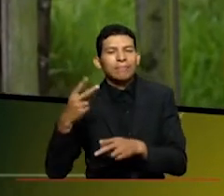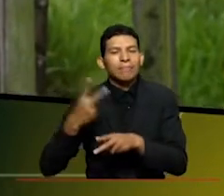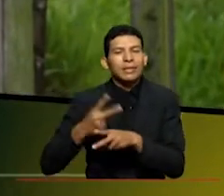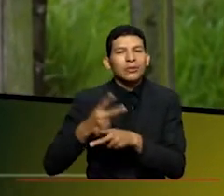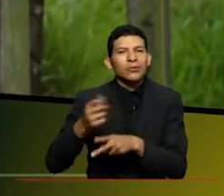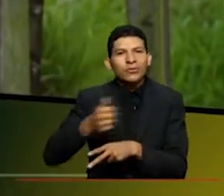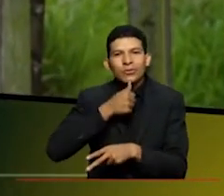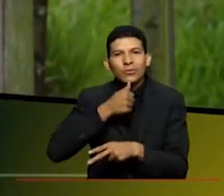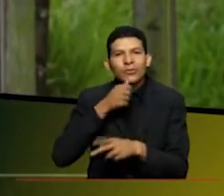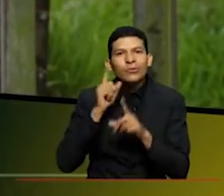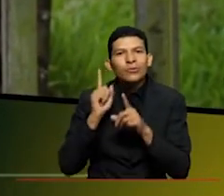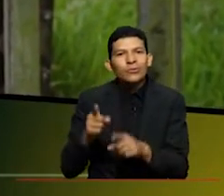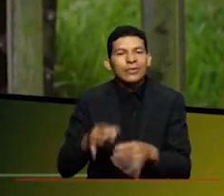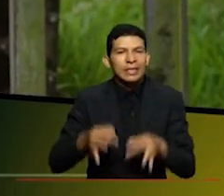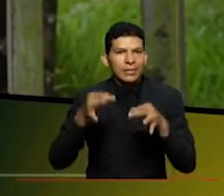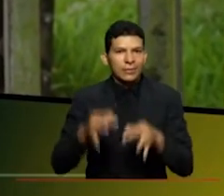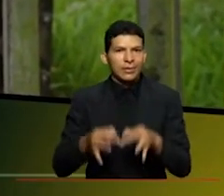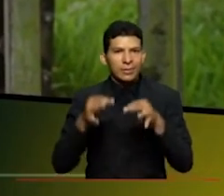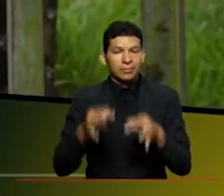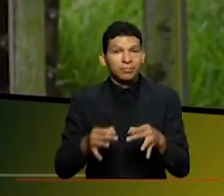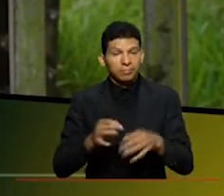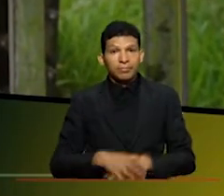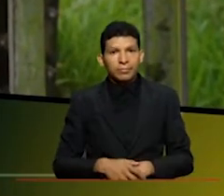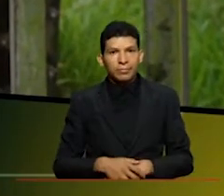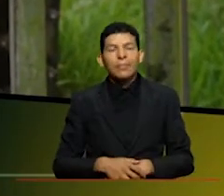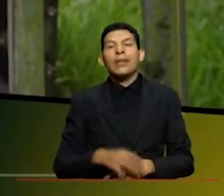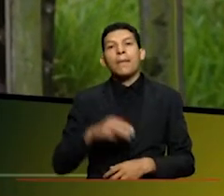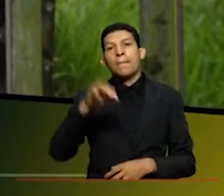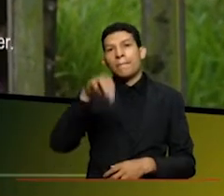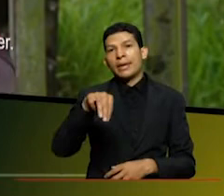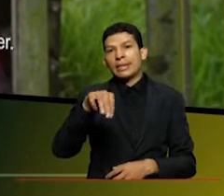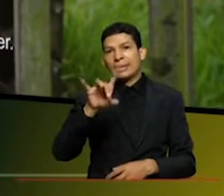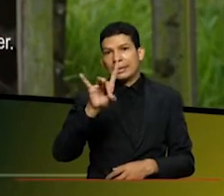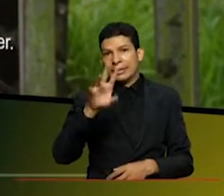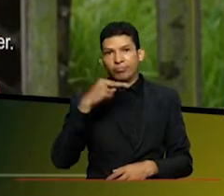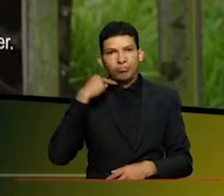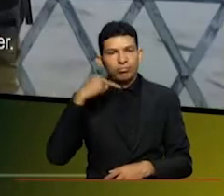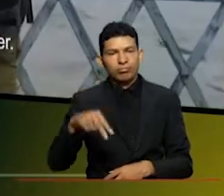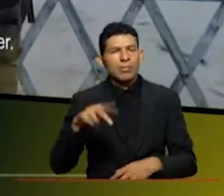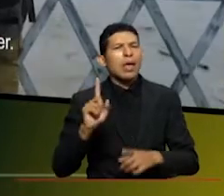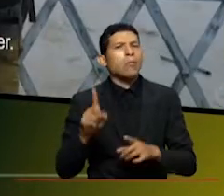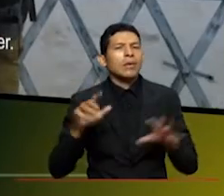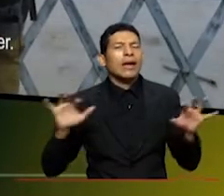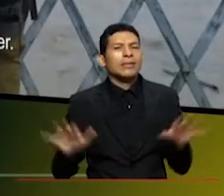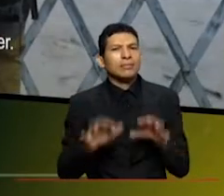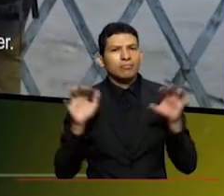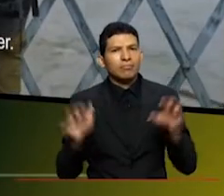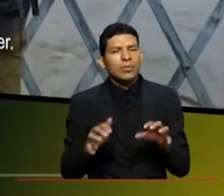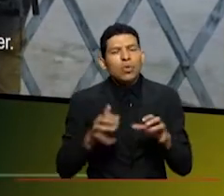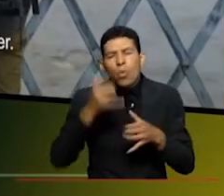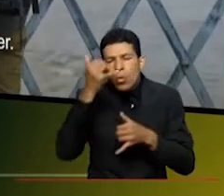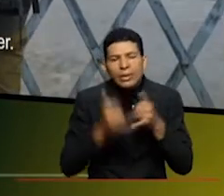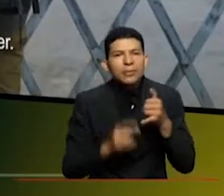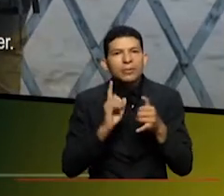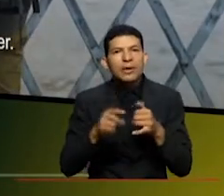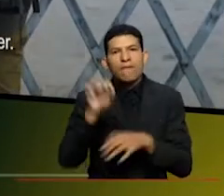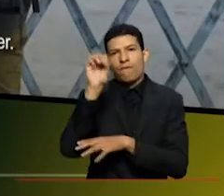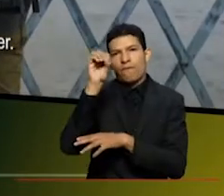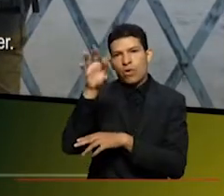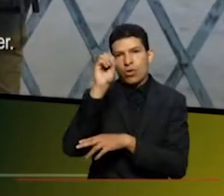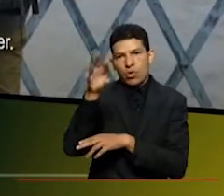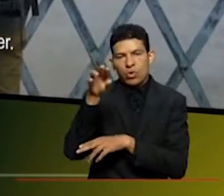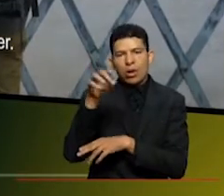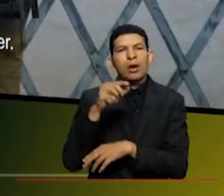hídrica el día 1 que es el martes 15 de noviembre la actividad de ese día se va a cerrar con un foro